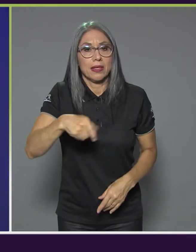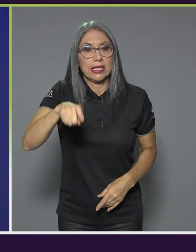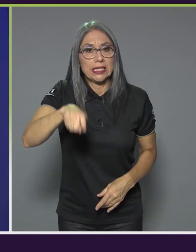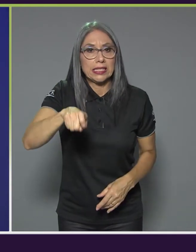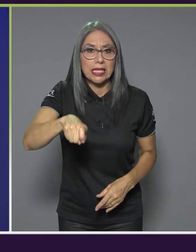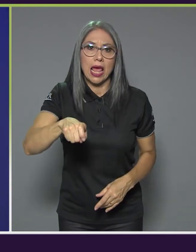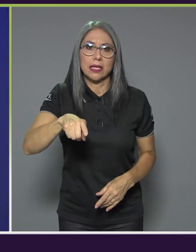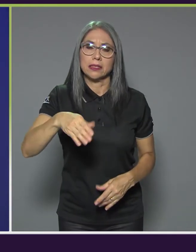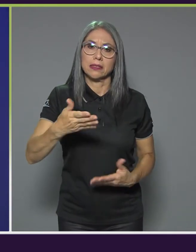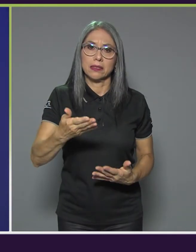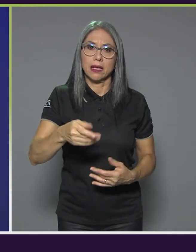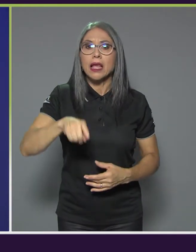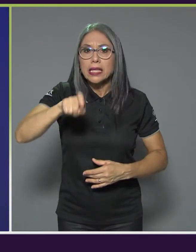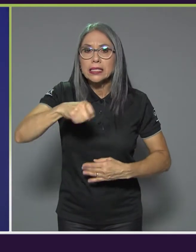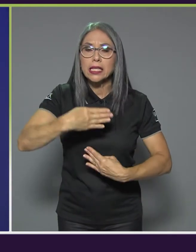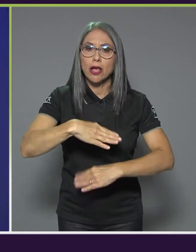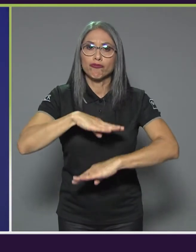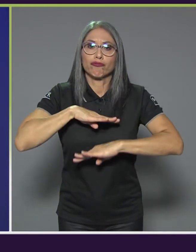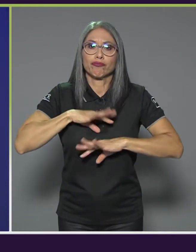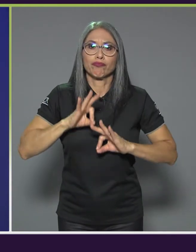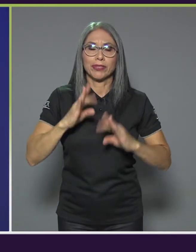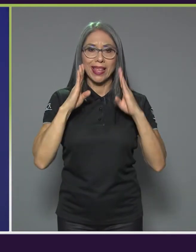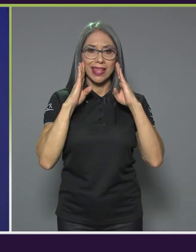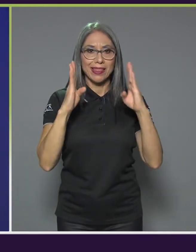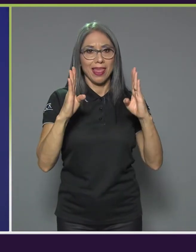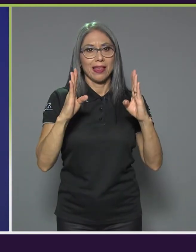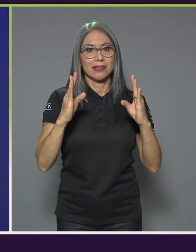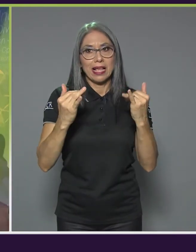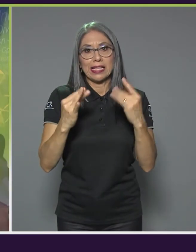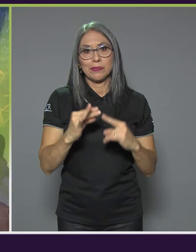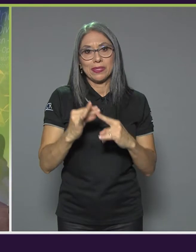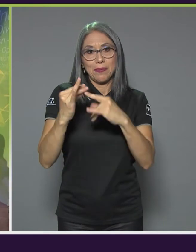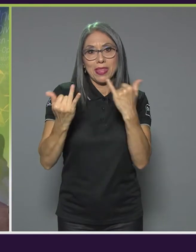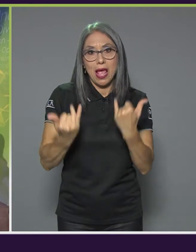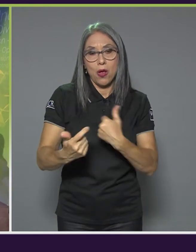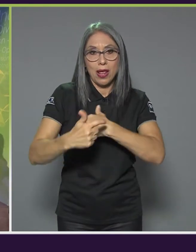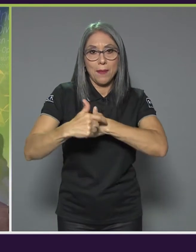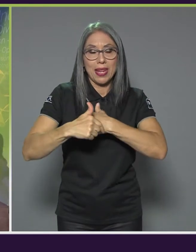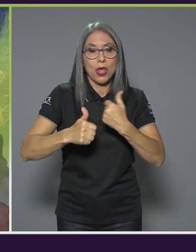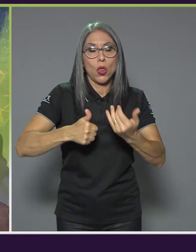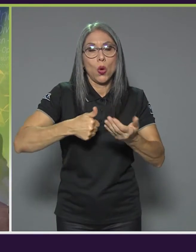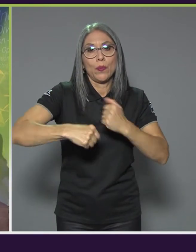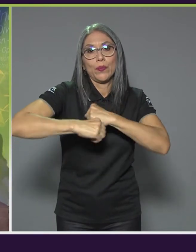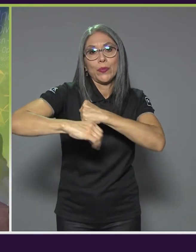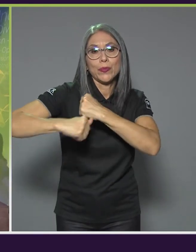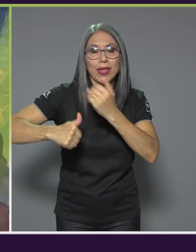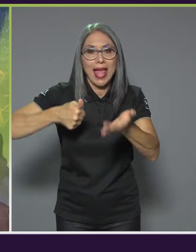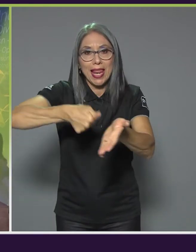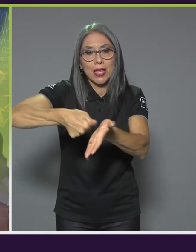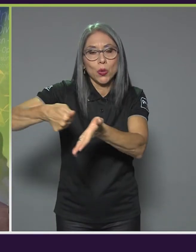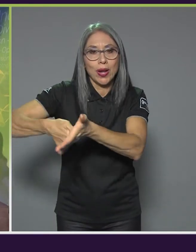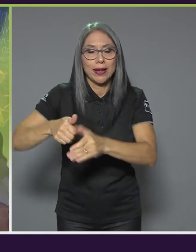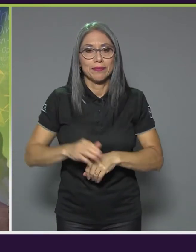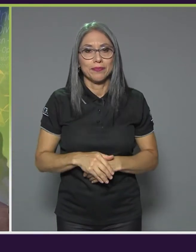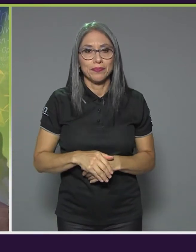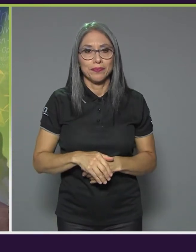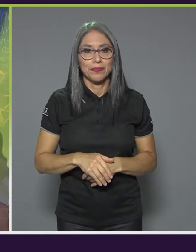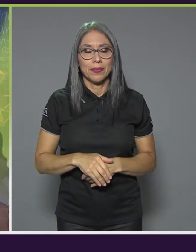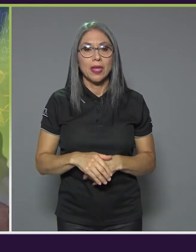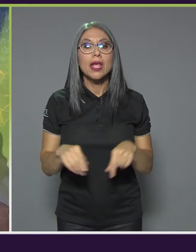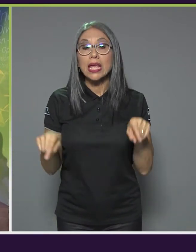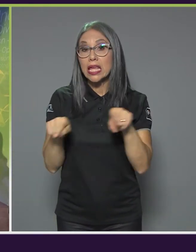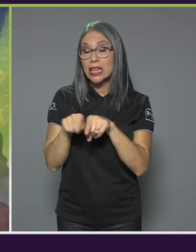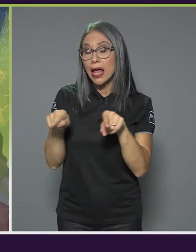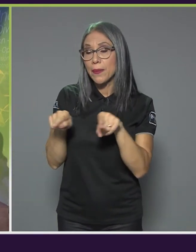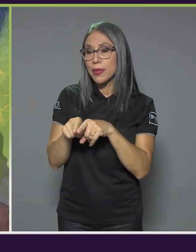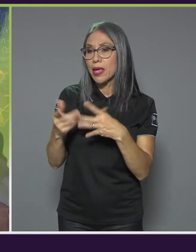ser atendidas, sobre todo cuando estamos hablando de un periodo electoral. Y también, Stuart, desde las